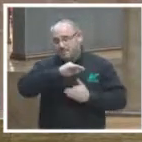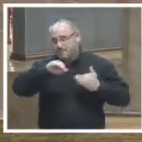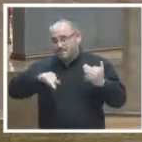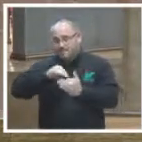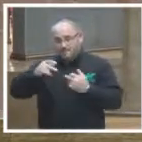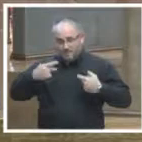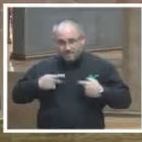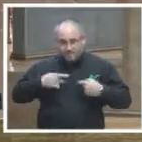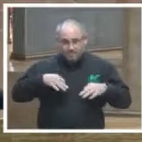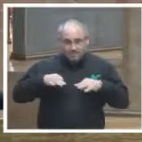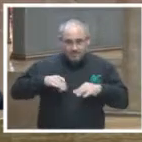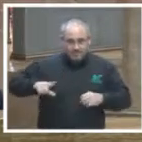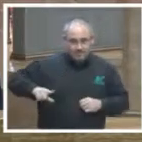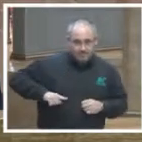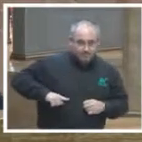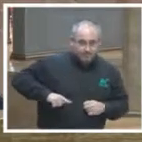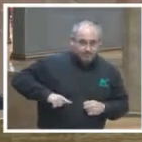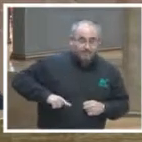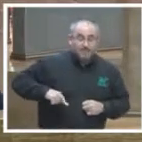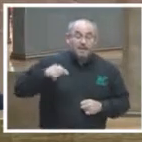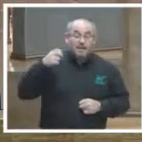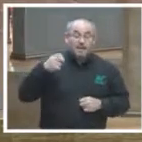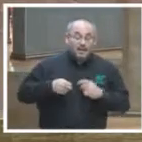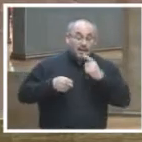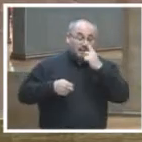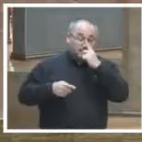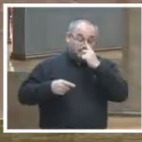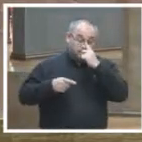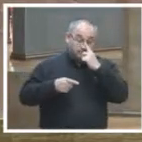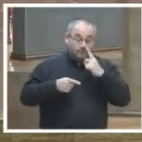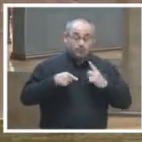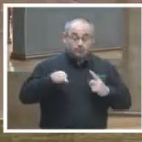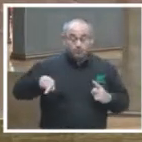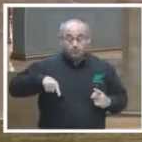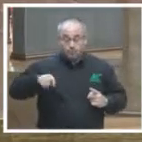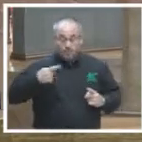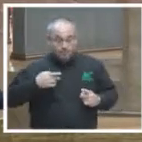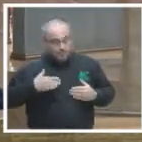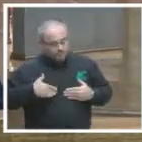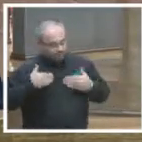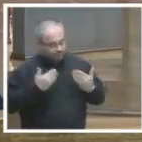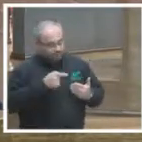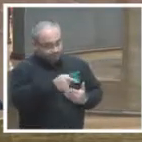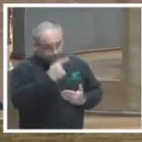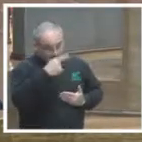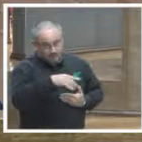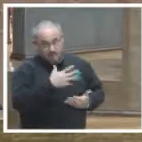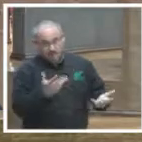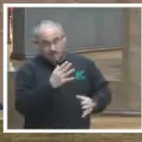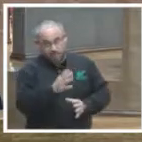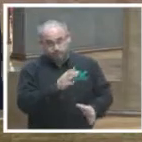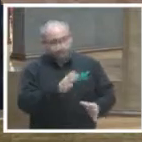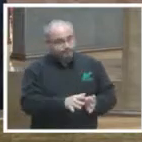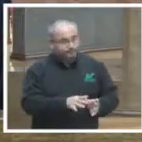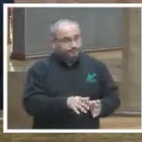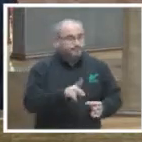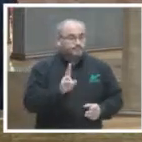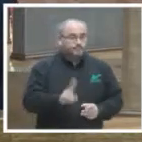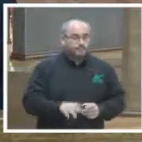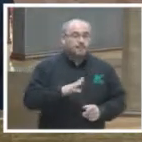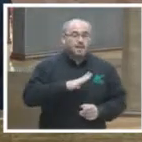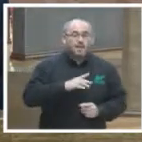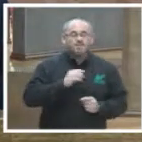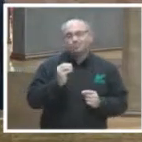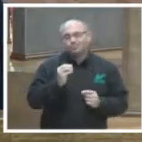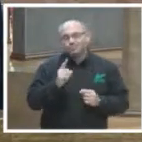pues en estos pues son estos en quienes la ciudadanía ha depositado su confianza cierto es que existen muchas